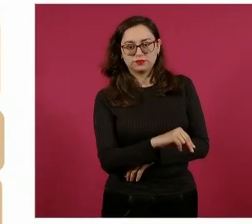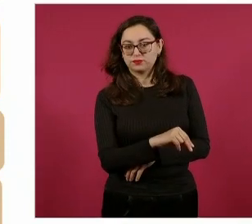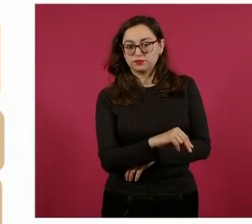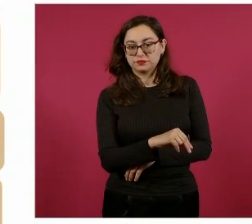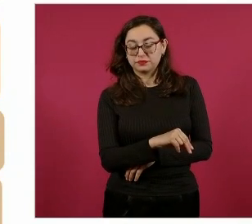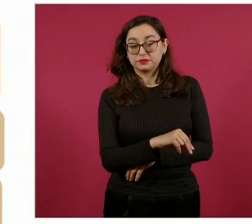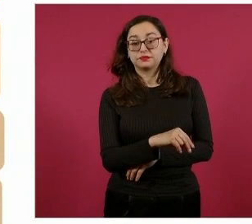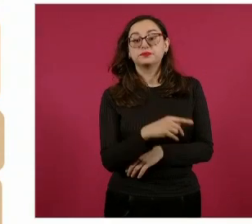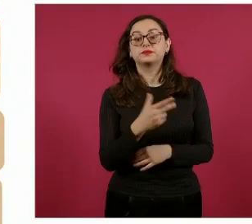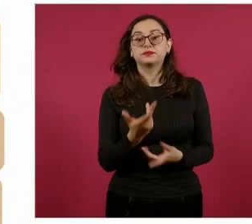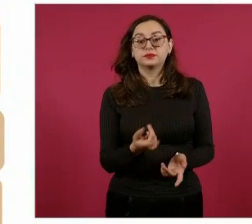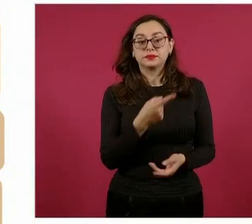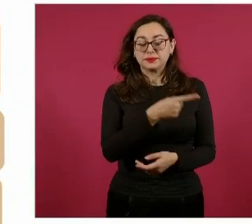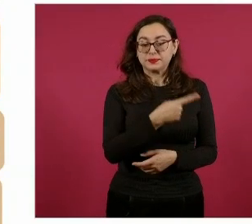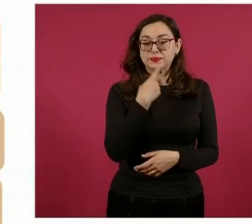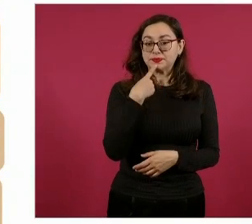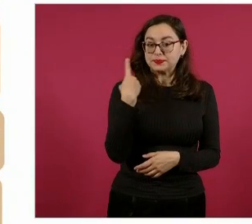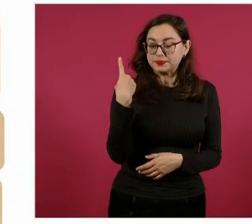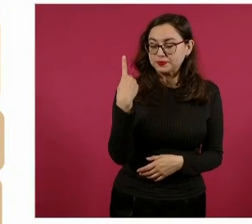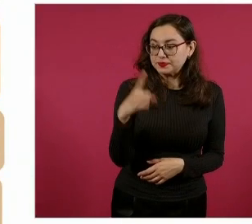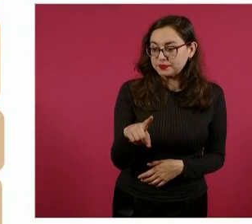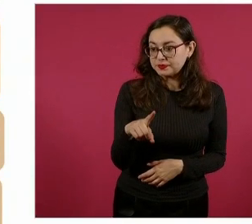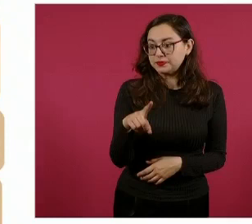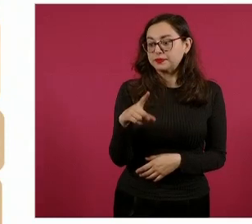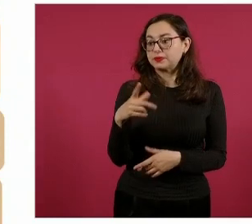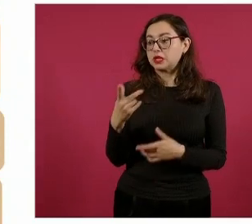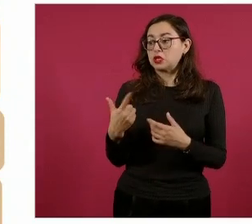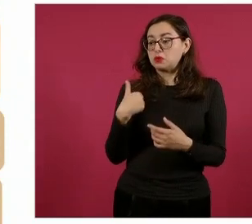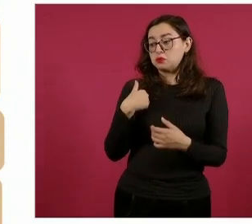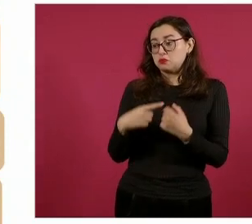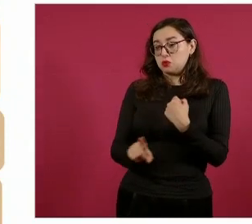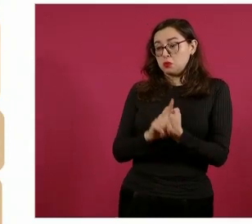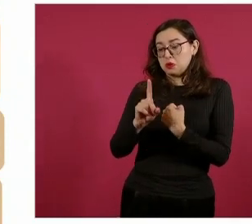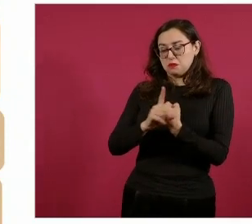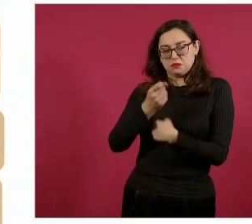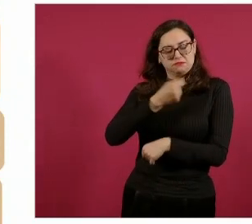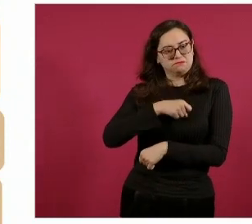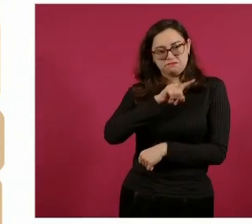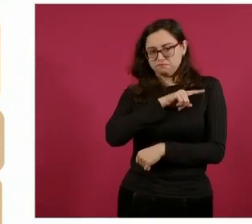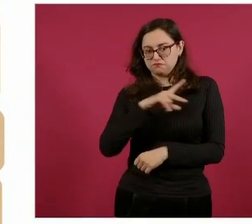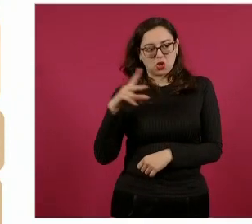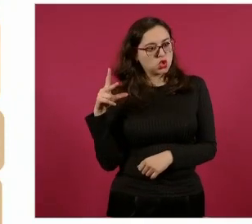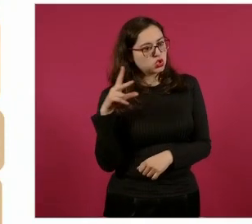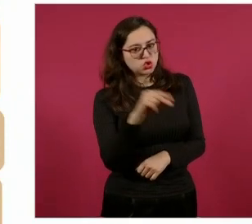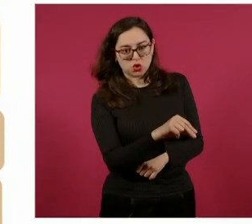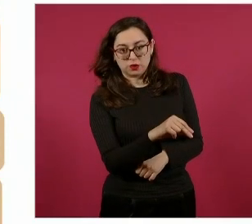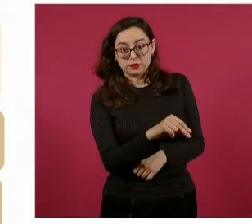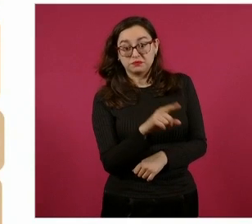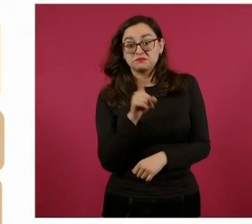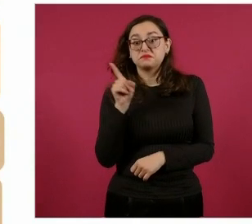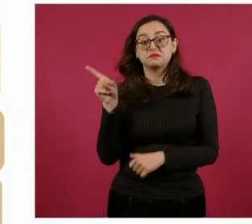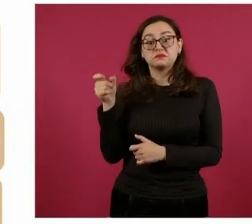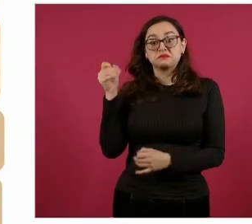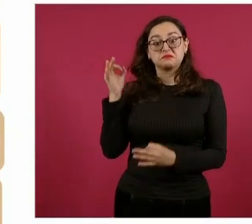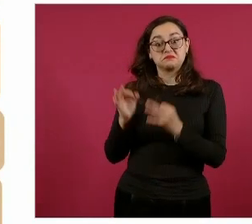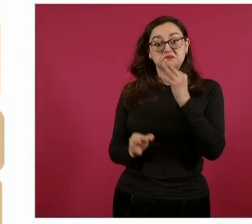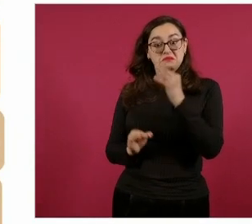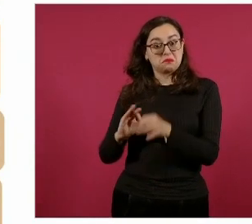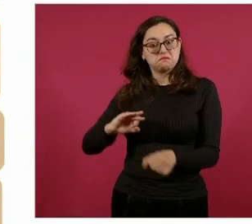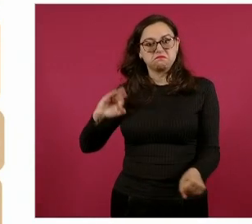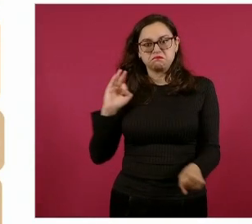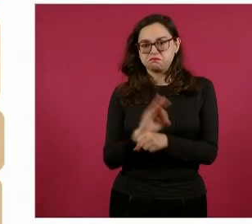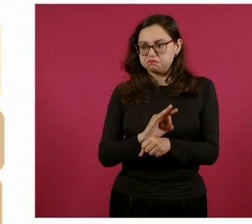de amparo, José Luis N. había manifestado problemas de salud. Por ello, se instruyó al juez tercero de